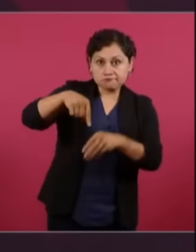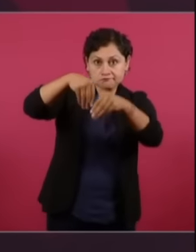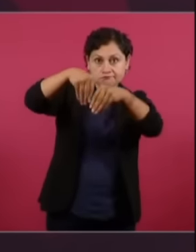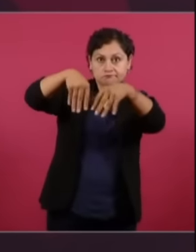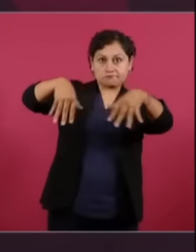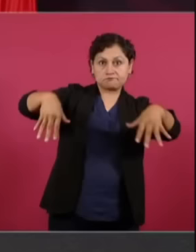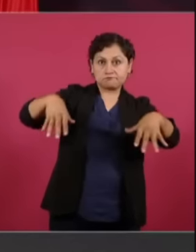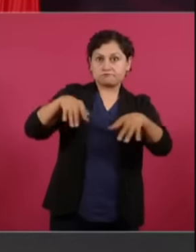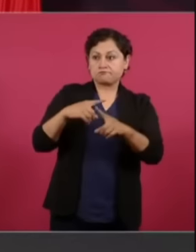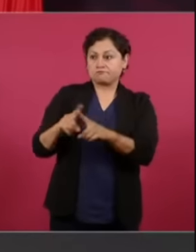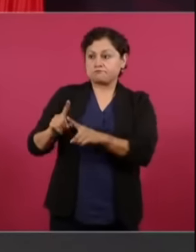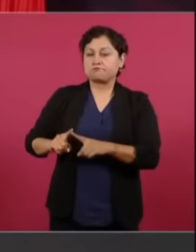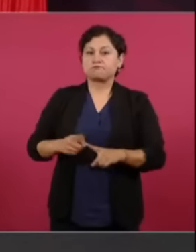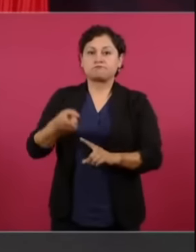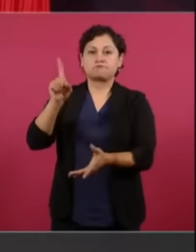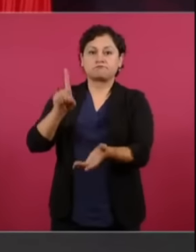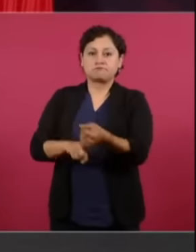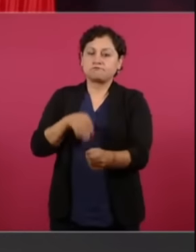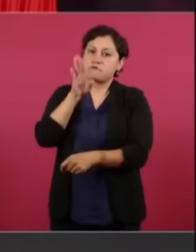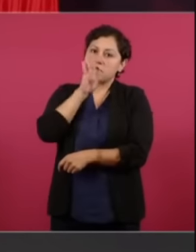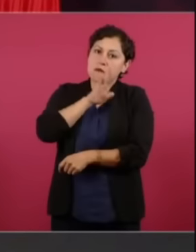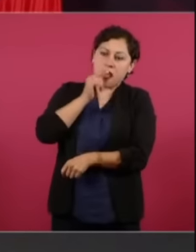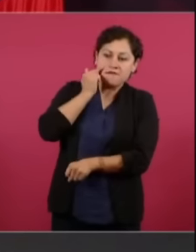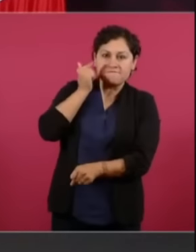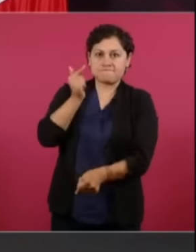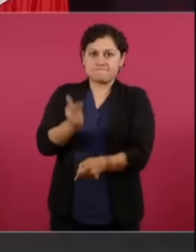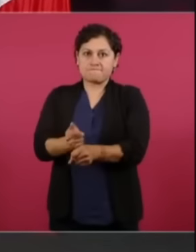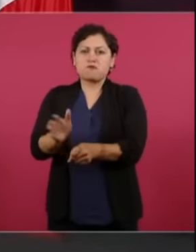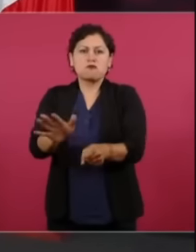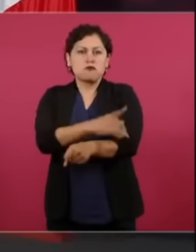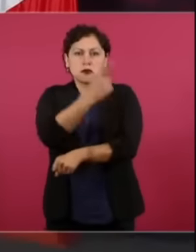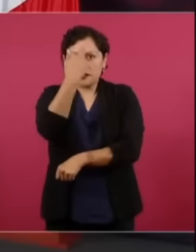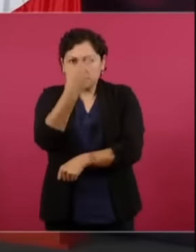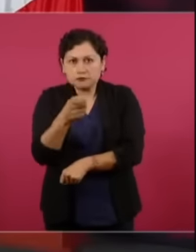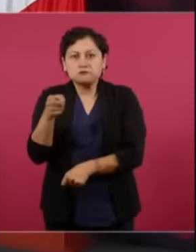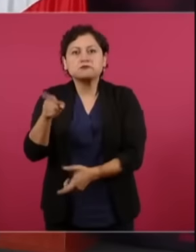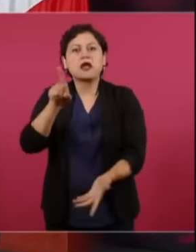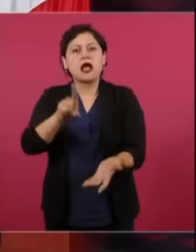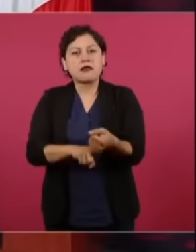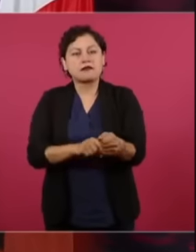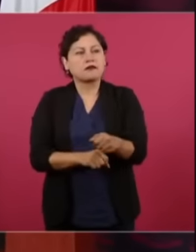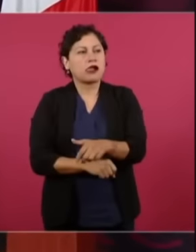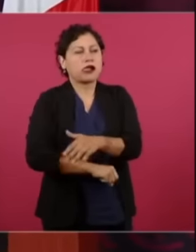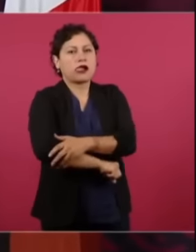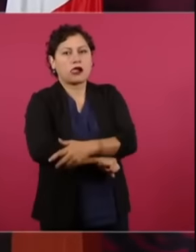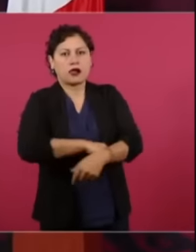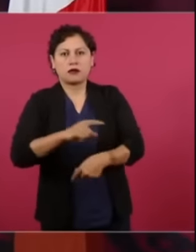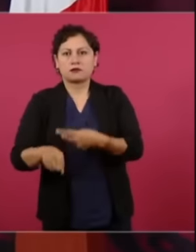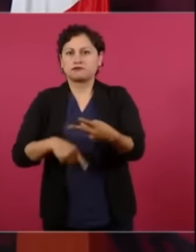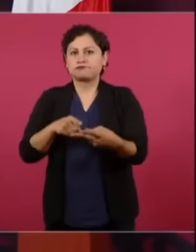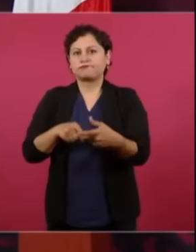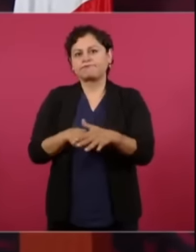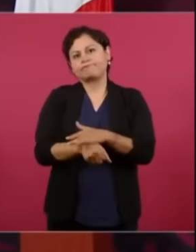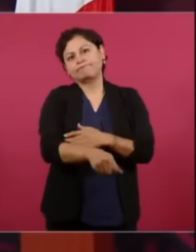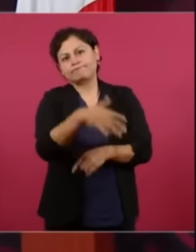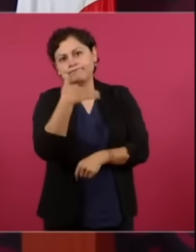Hay mucho influyentismo, nepotismo, corrupción en